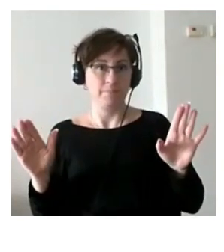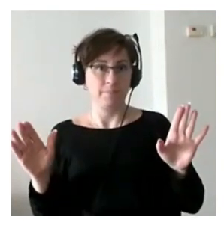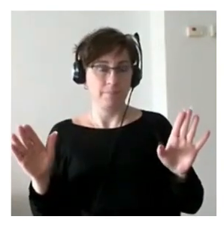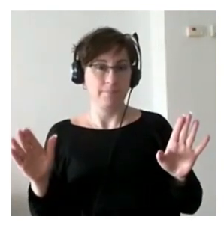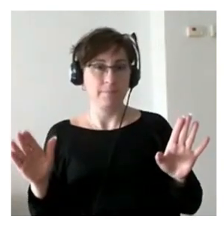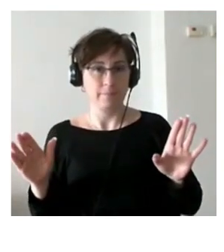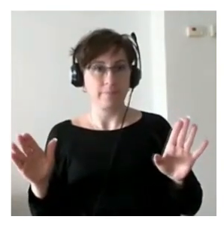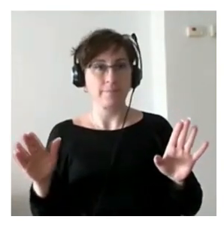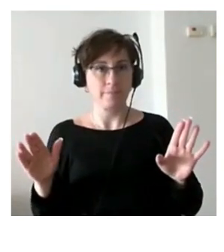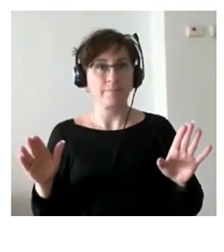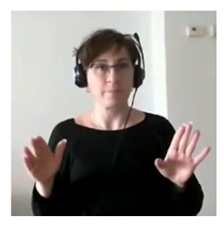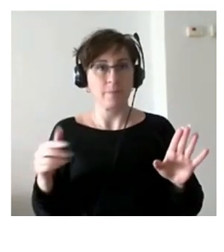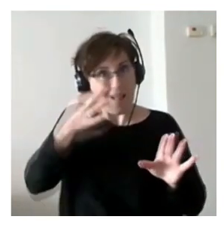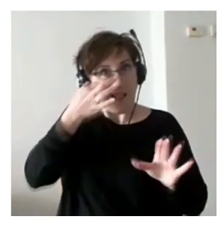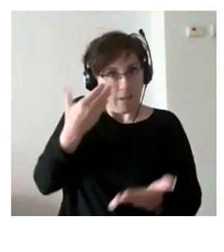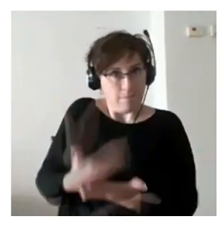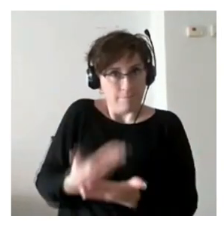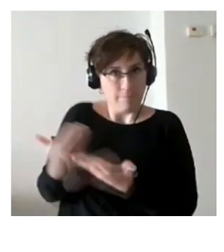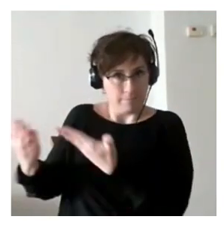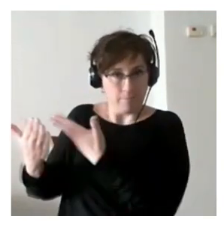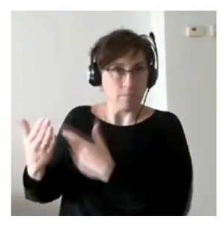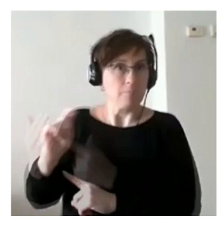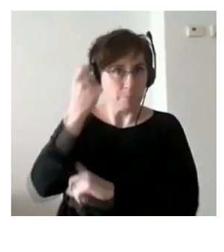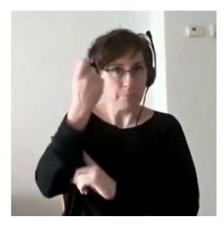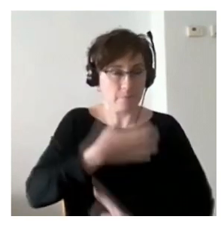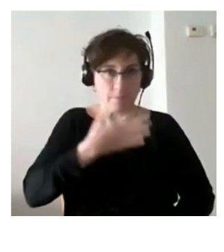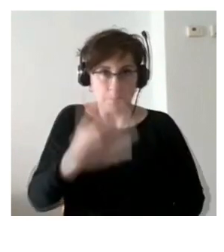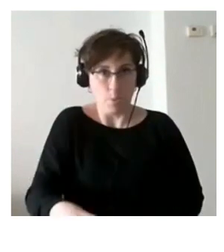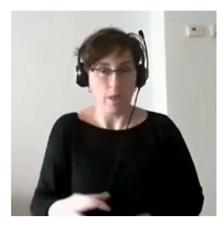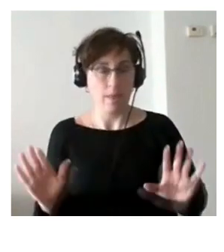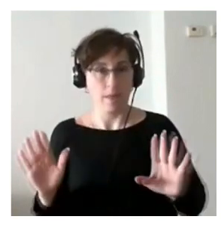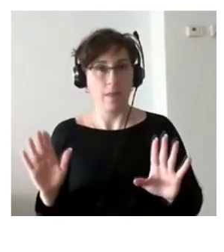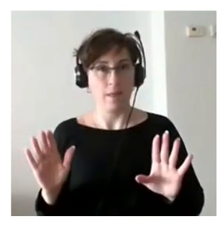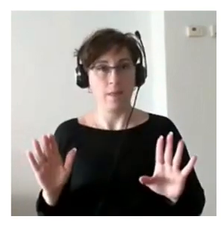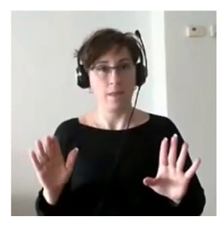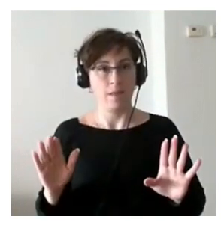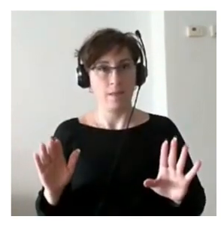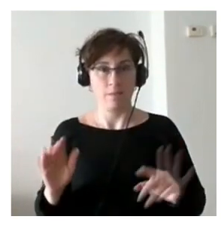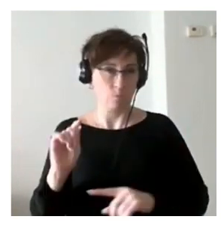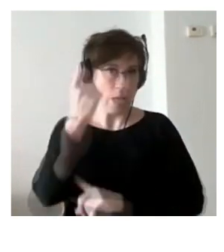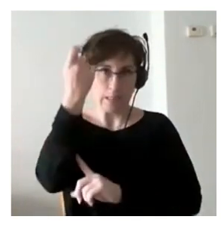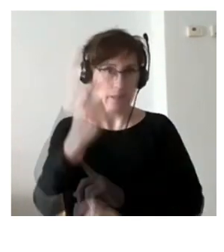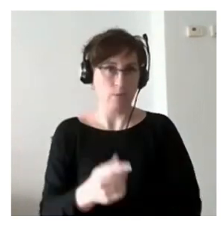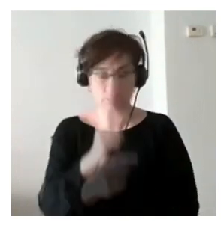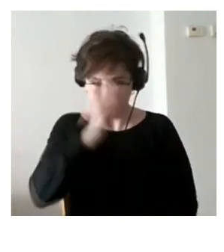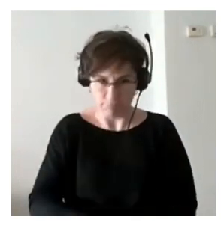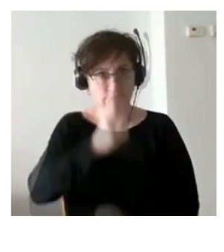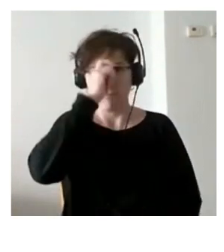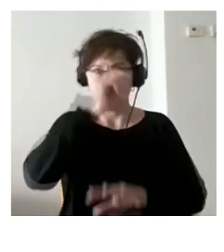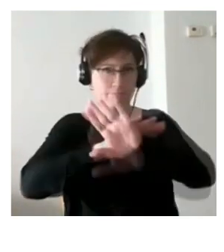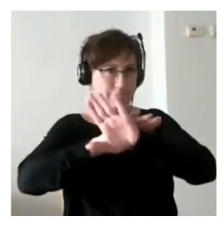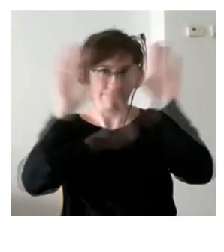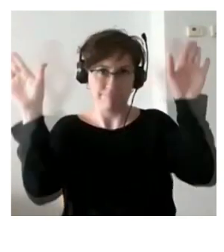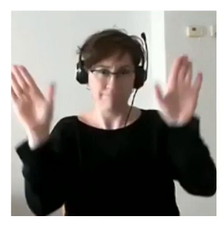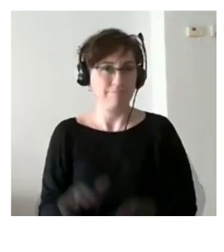la personificación de que esto es realidad y de que esto se lleva a cabo y de que totalmente un éxito o sea tenéis todos mis tieces